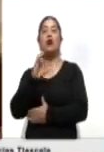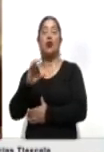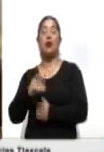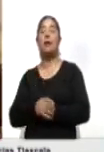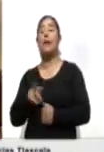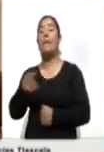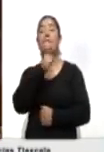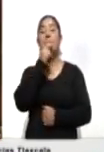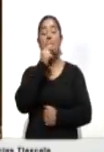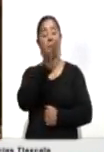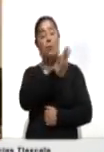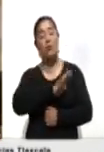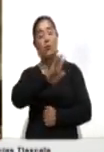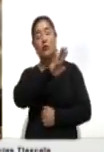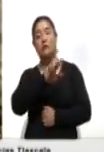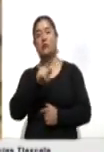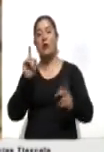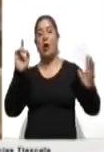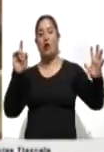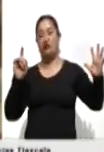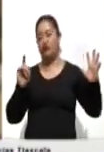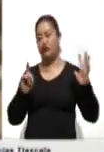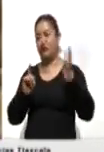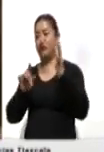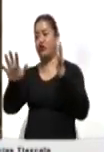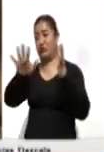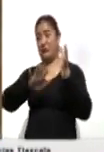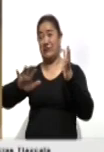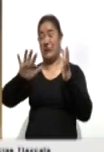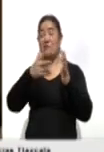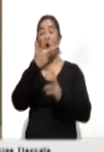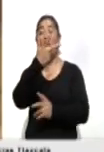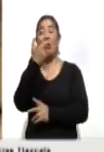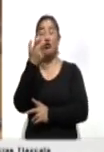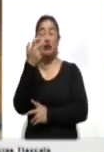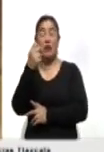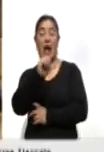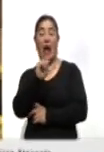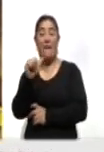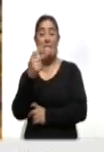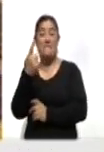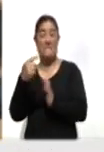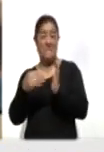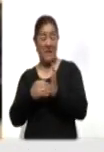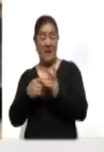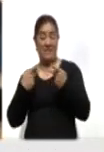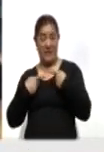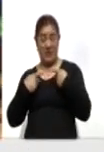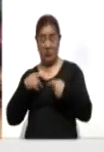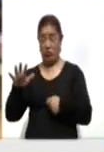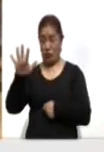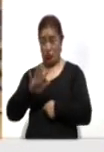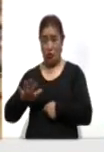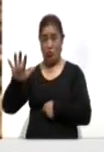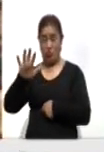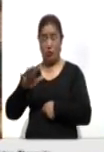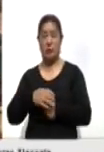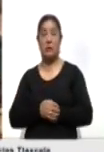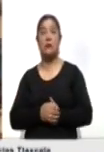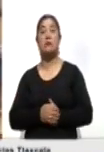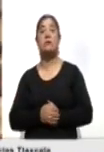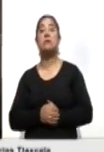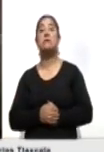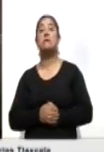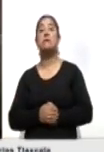antidisturbios actuó para dispersar a un grupo de entre 800 y 1.000 personas en Brooklyn Center, el suburbio de Minneapolis,